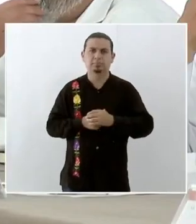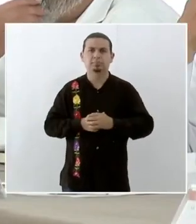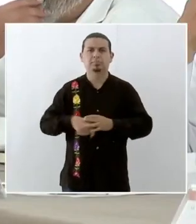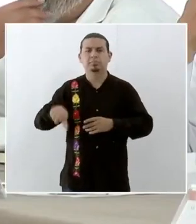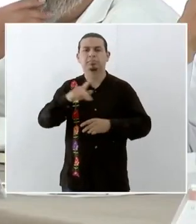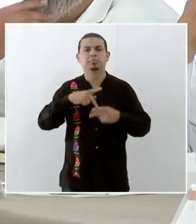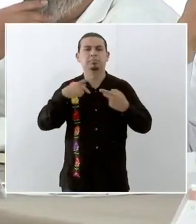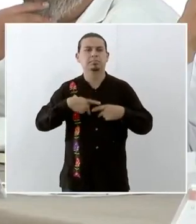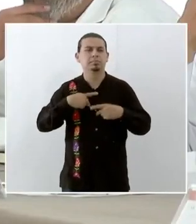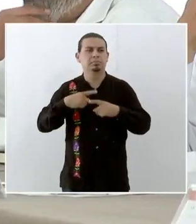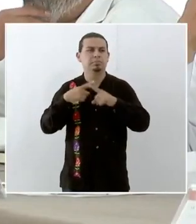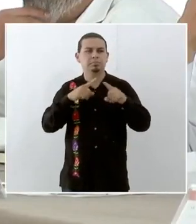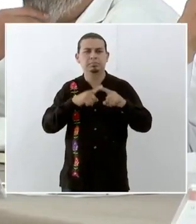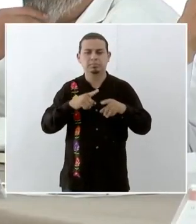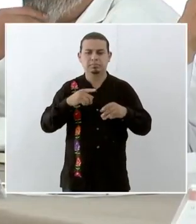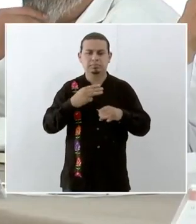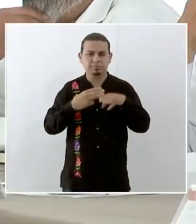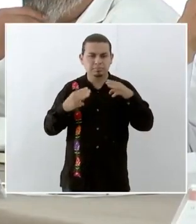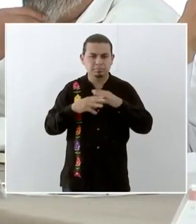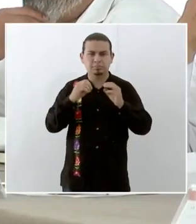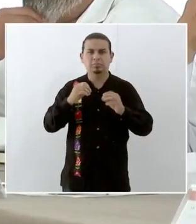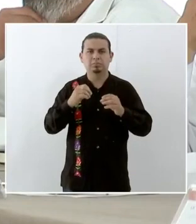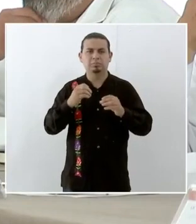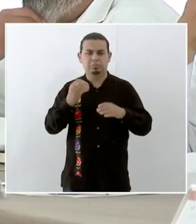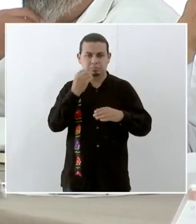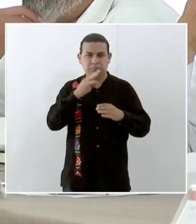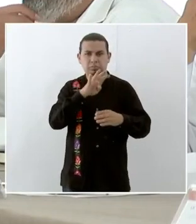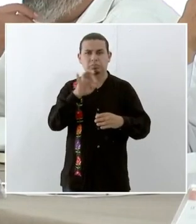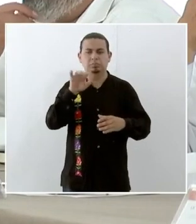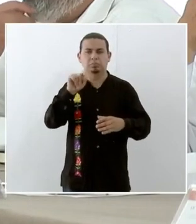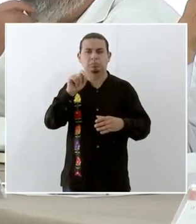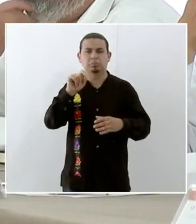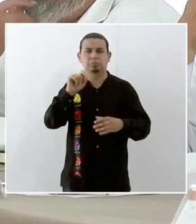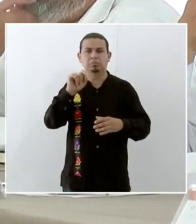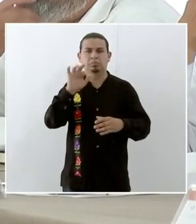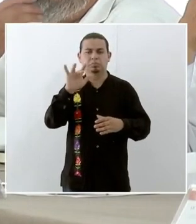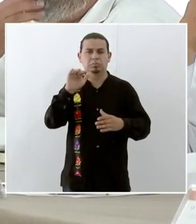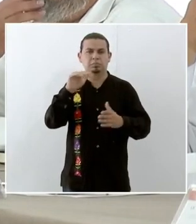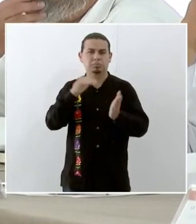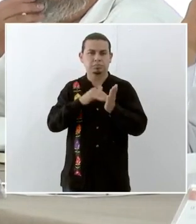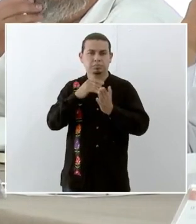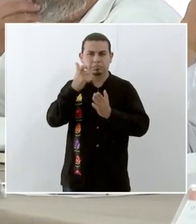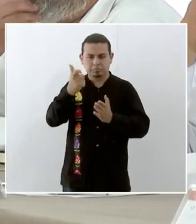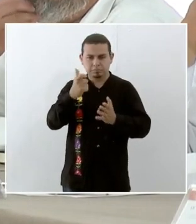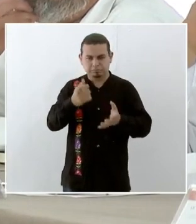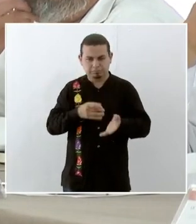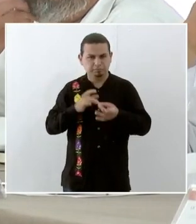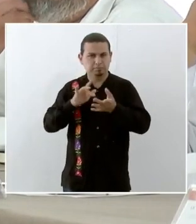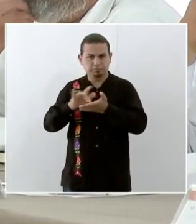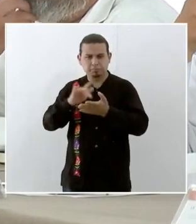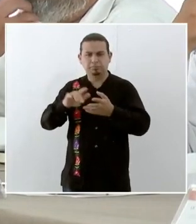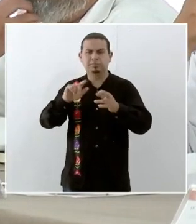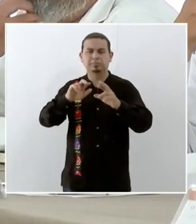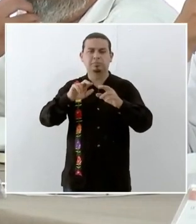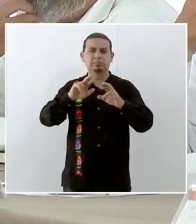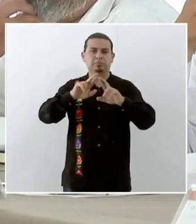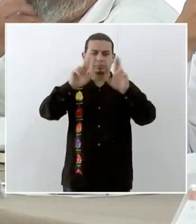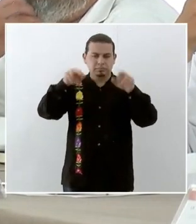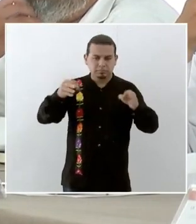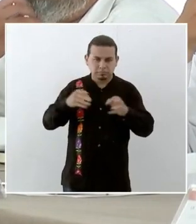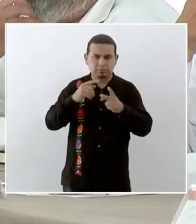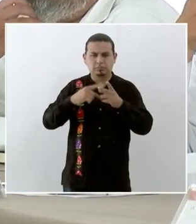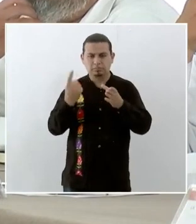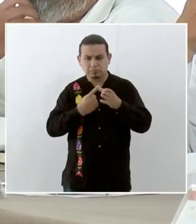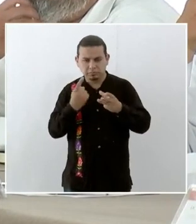especie son 450.2 millones de pesos este es el paquete de enceres que incluye refrigerador estufa colchón licuadora